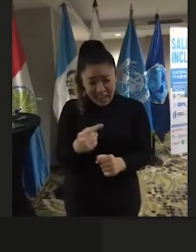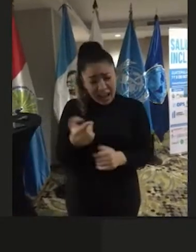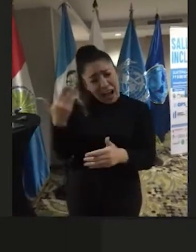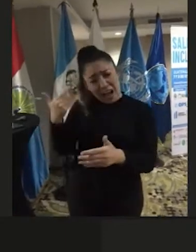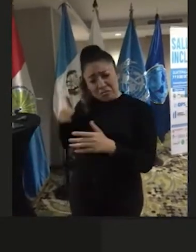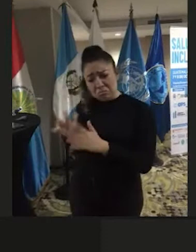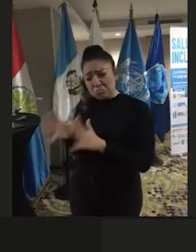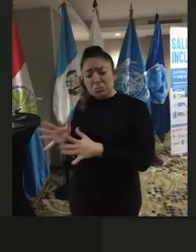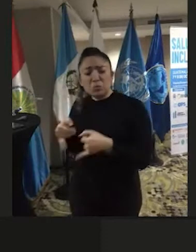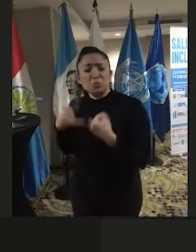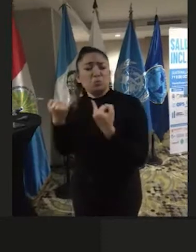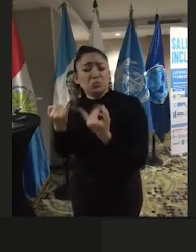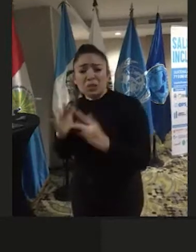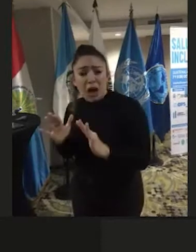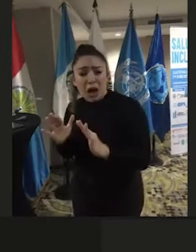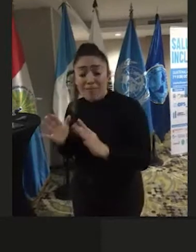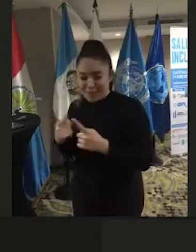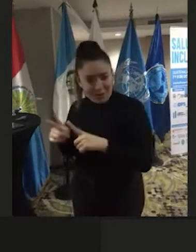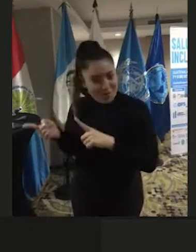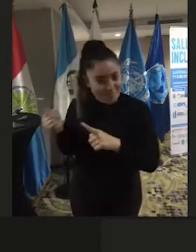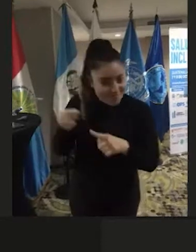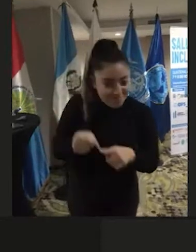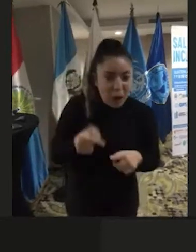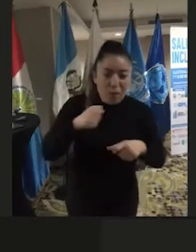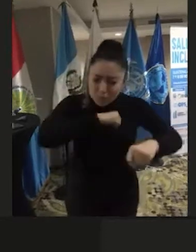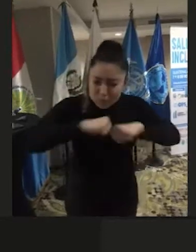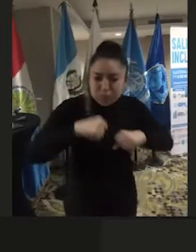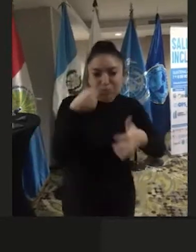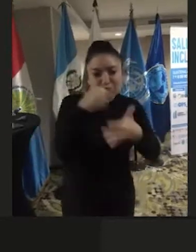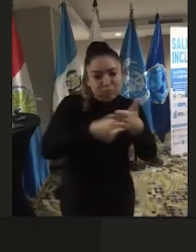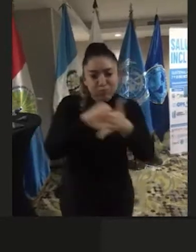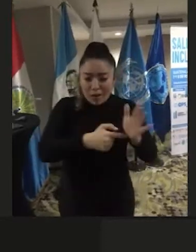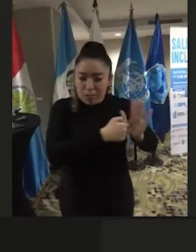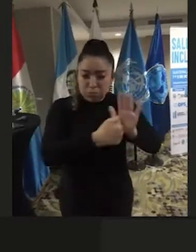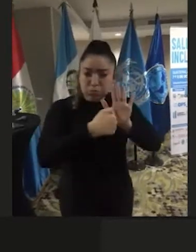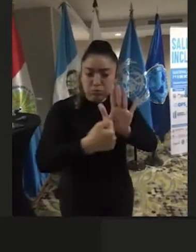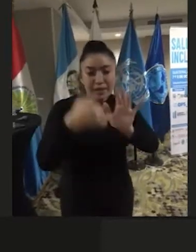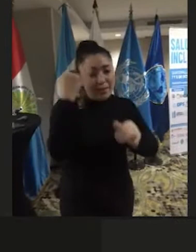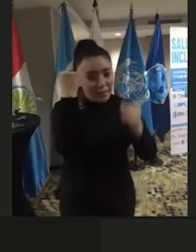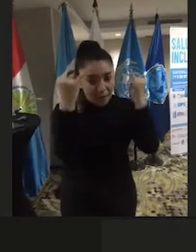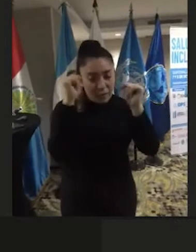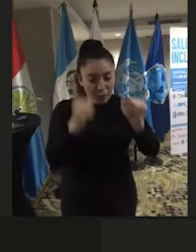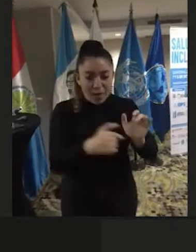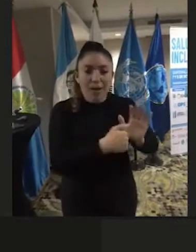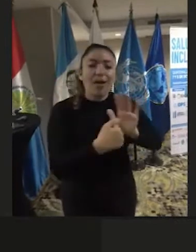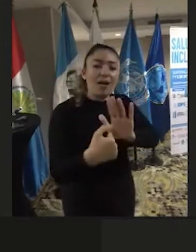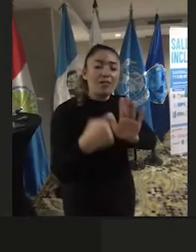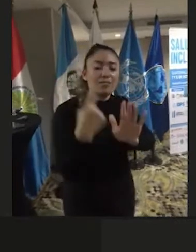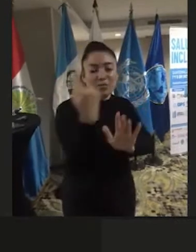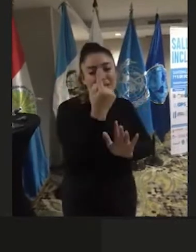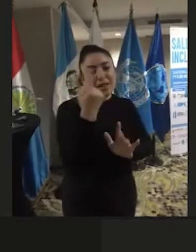aspiraciones y que trabajamos para luchar y plasmar nuestras ideas y que ese sería el momento